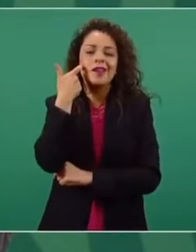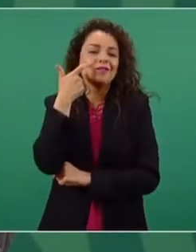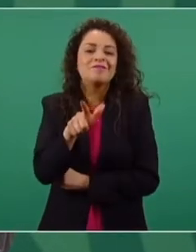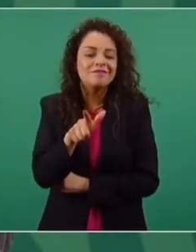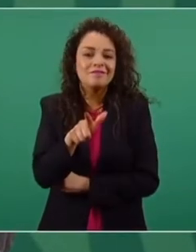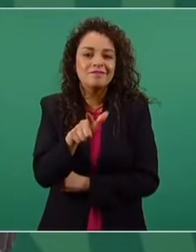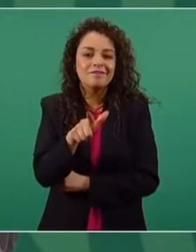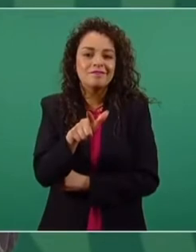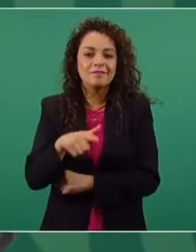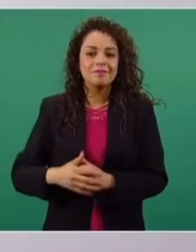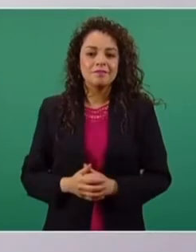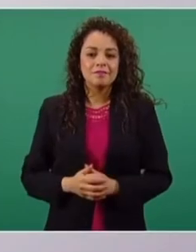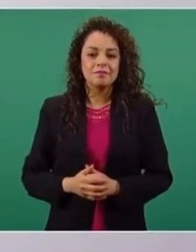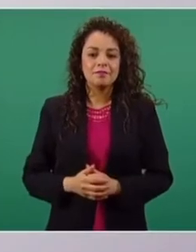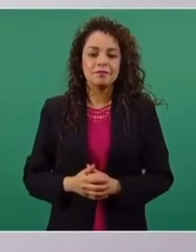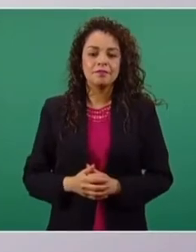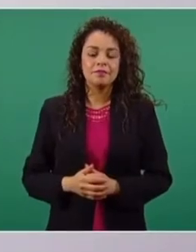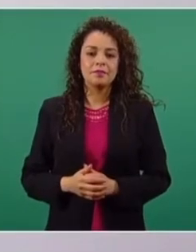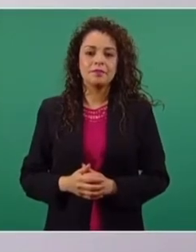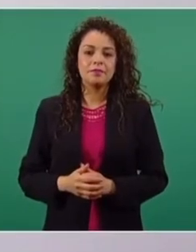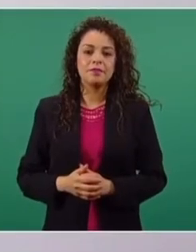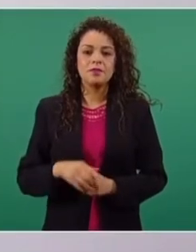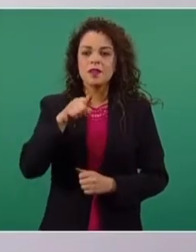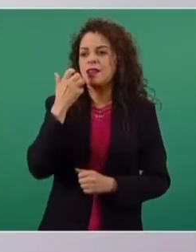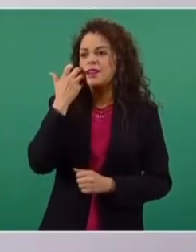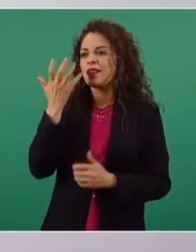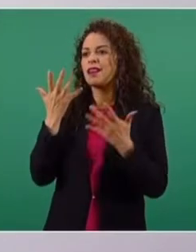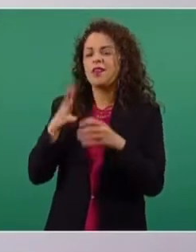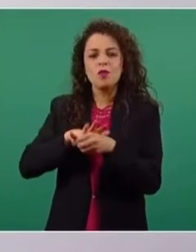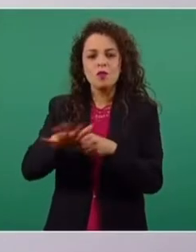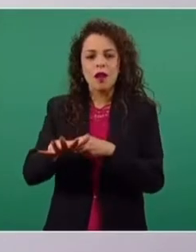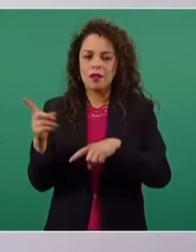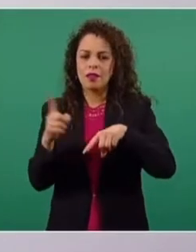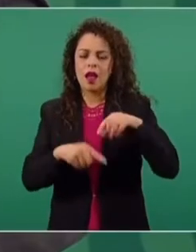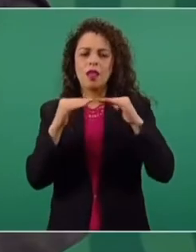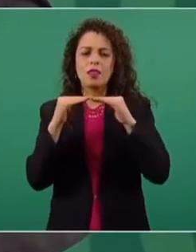Porque el propósito es que no haya democracia.